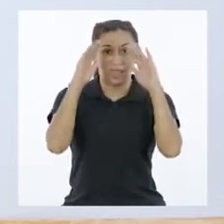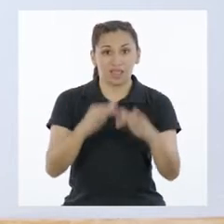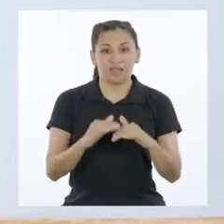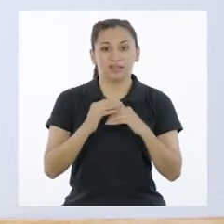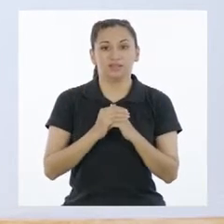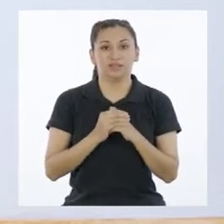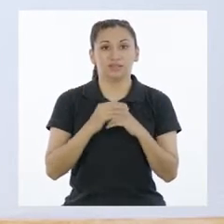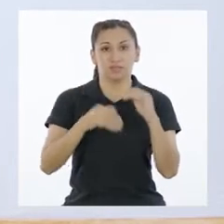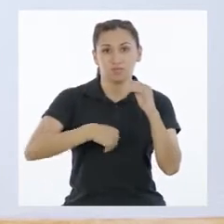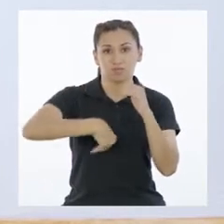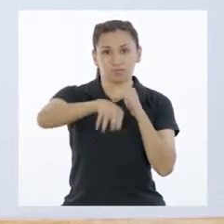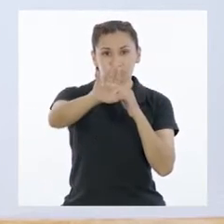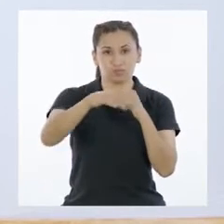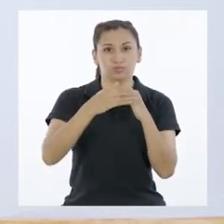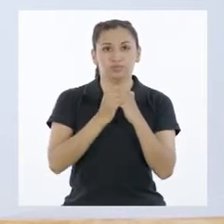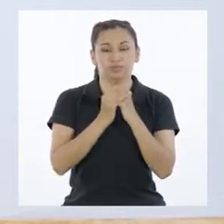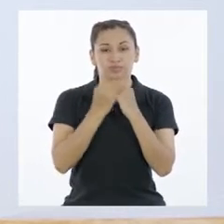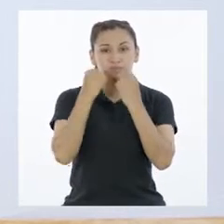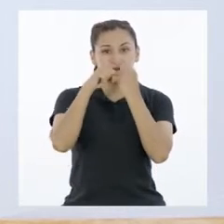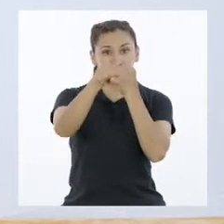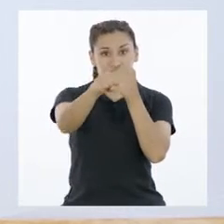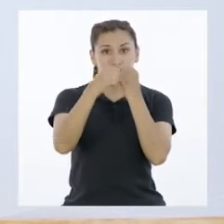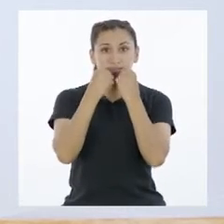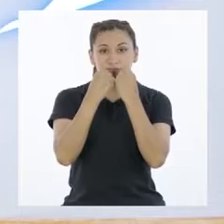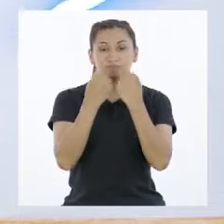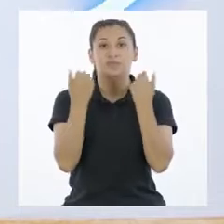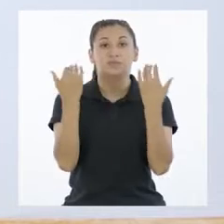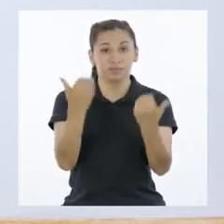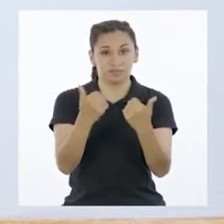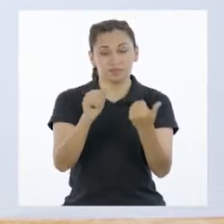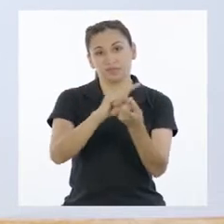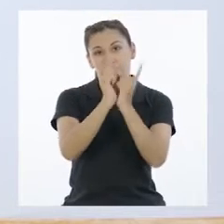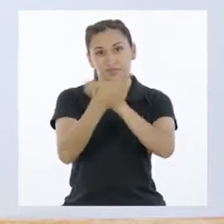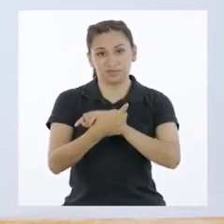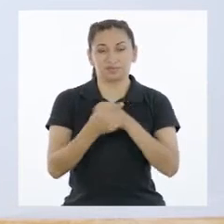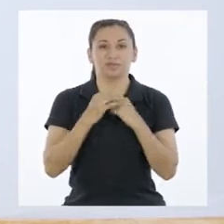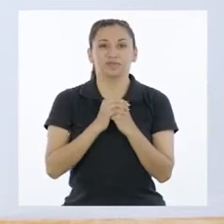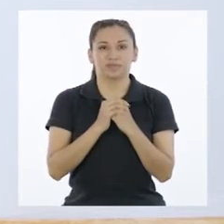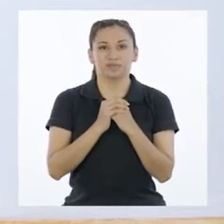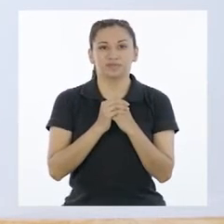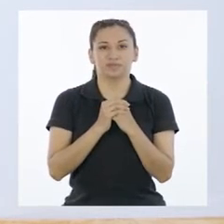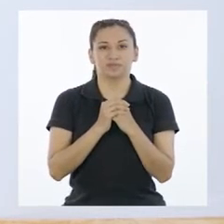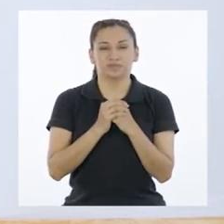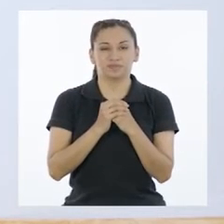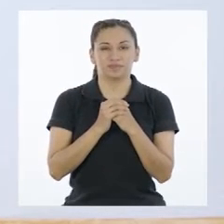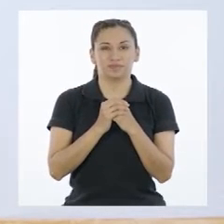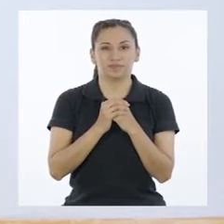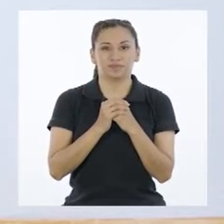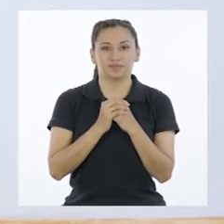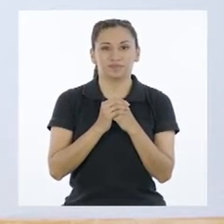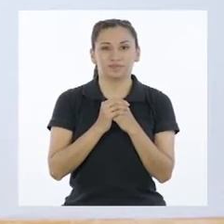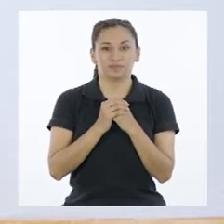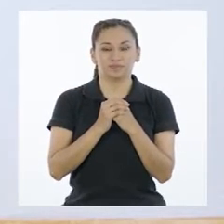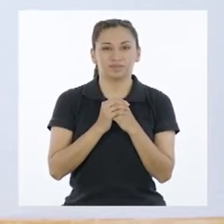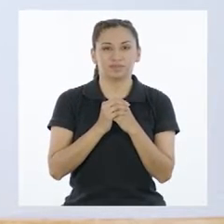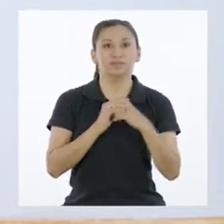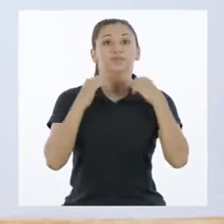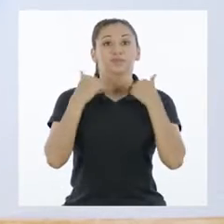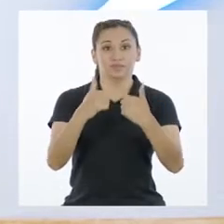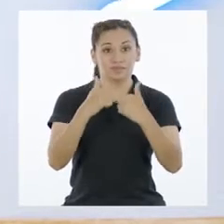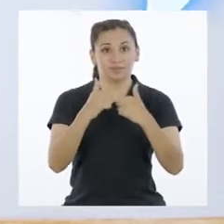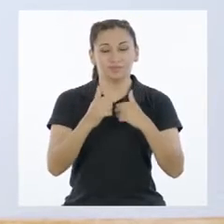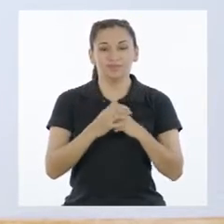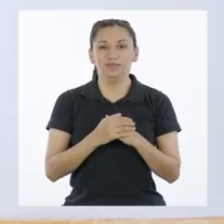Vamos. Zancada. Patada. Y golpe. Vamos al otro lado. Zancada. Patada.